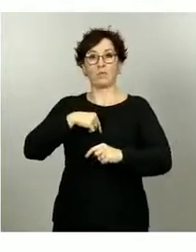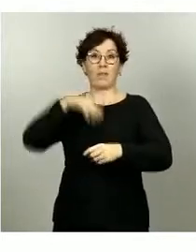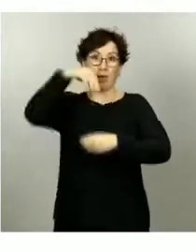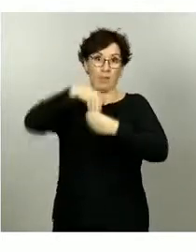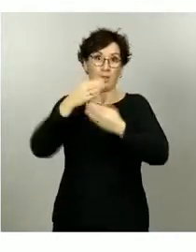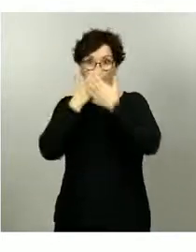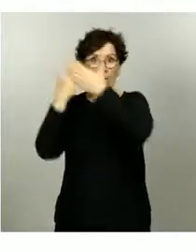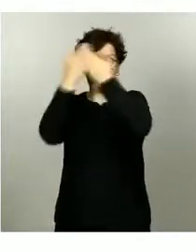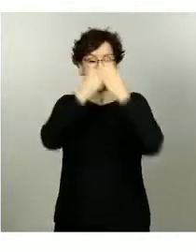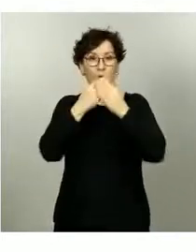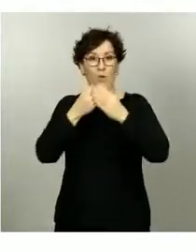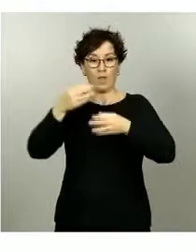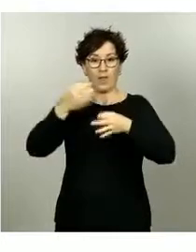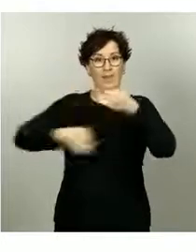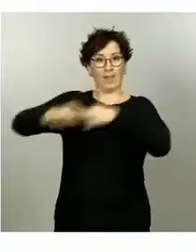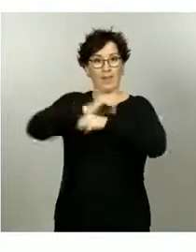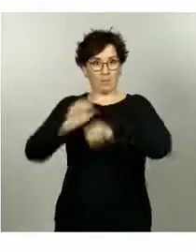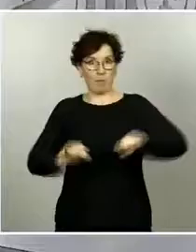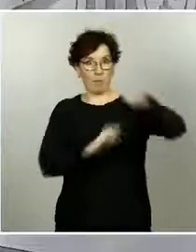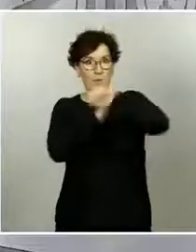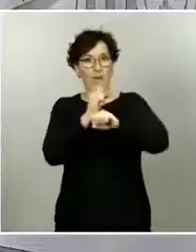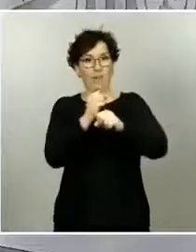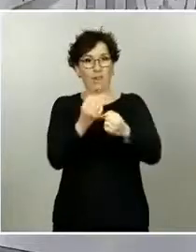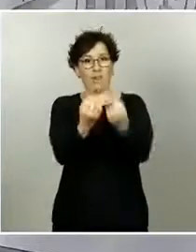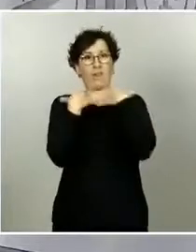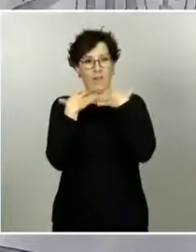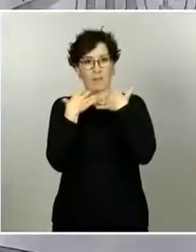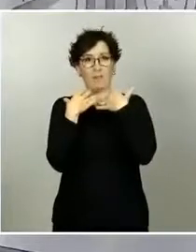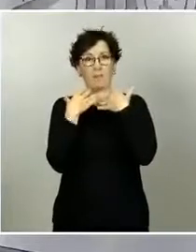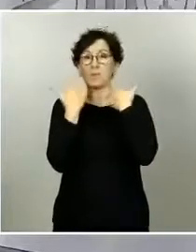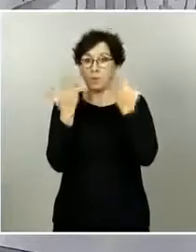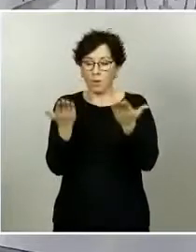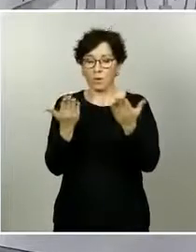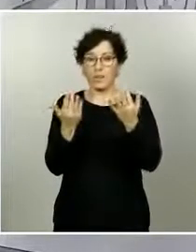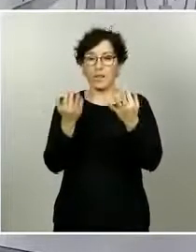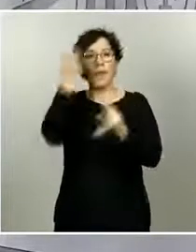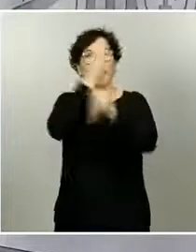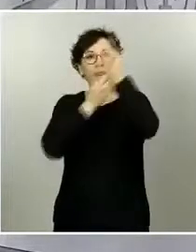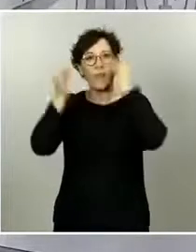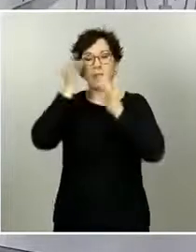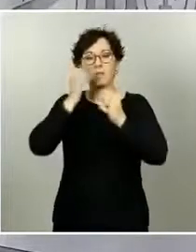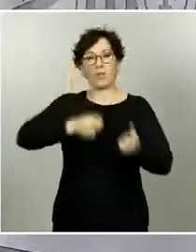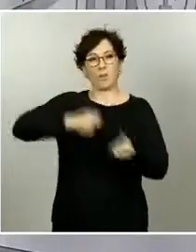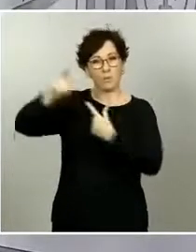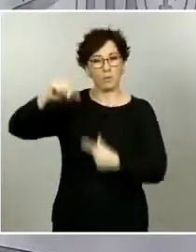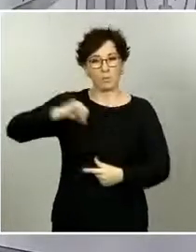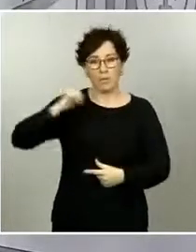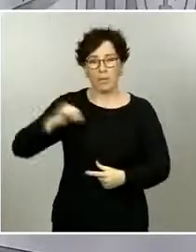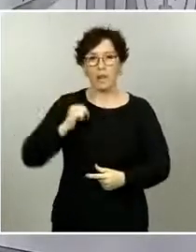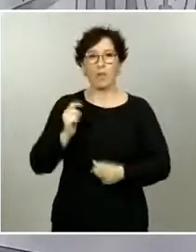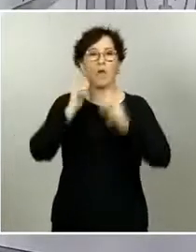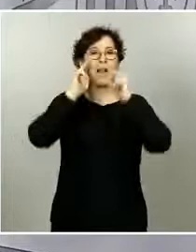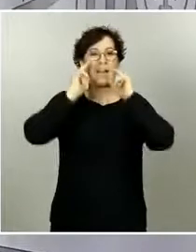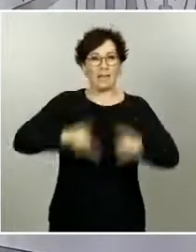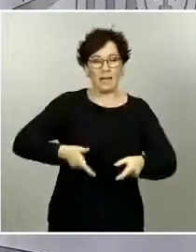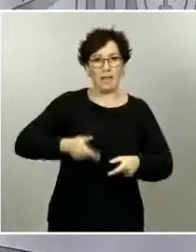casos realmente infectados que hemos conocido a través del estudio de seroprevalencia. En todo caso, las cifras que seguiremos dando, tanto de letalidad